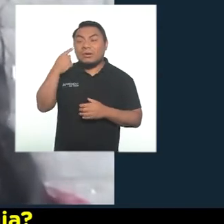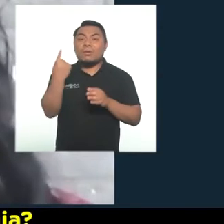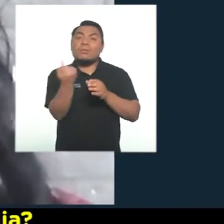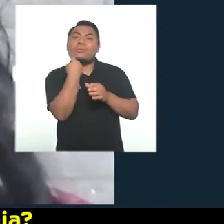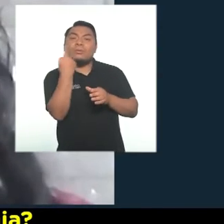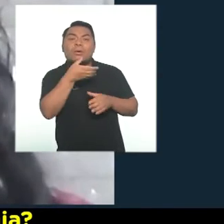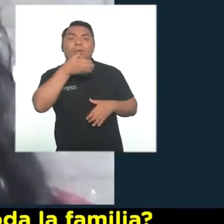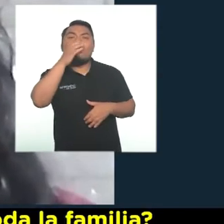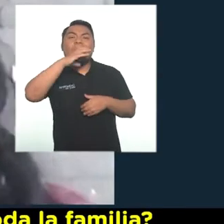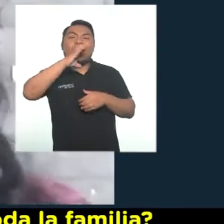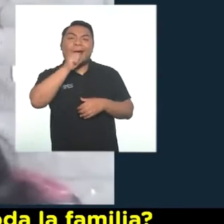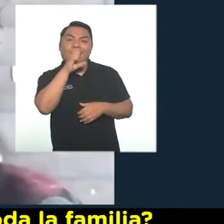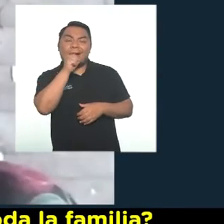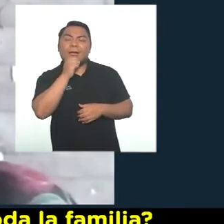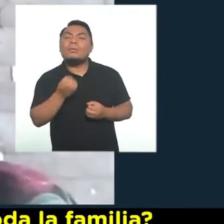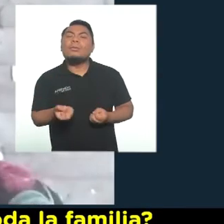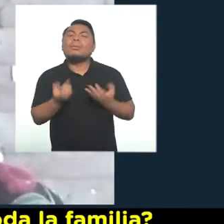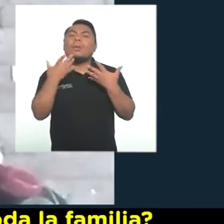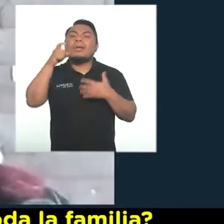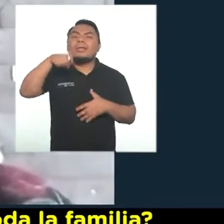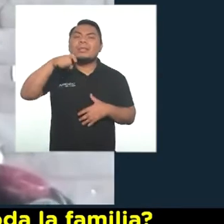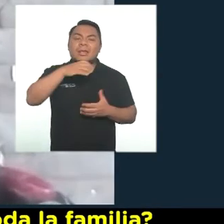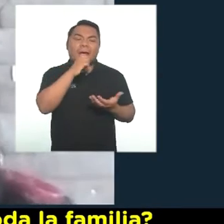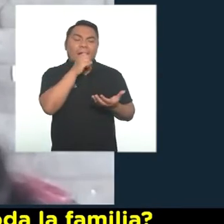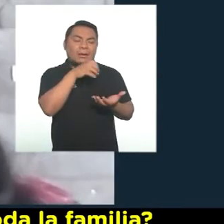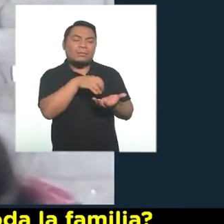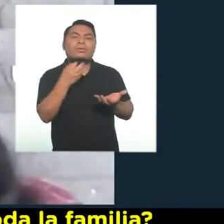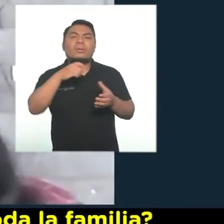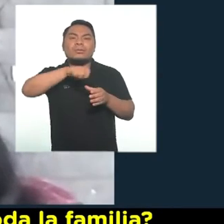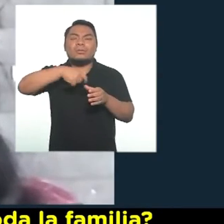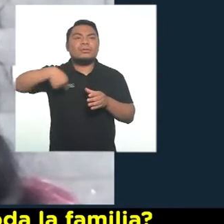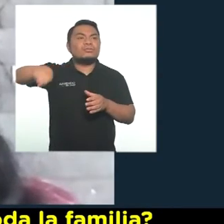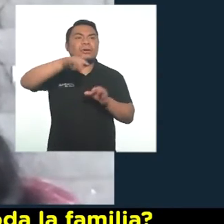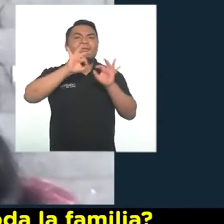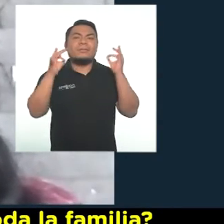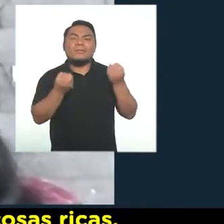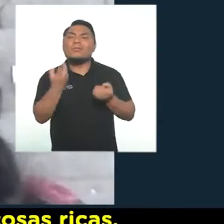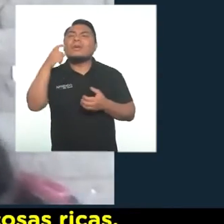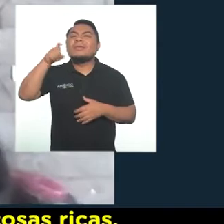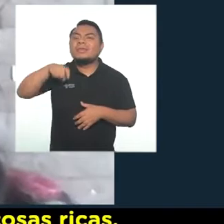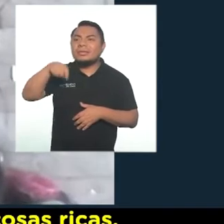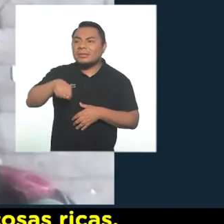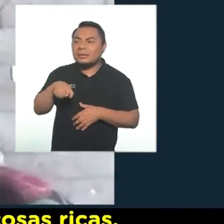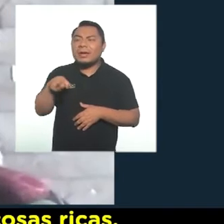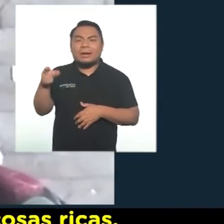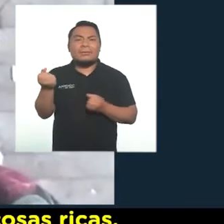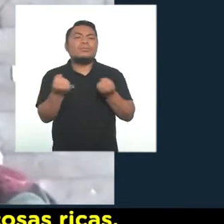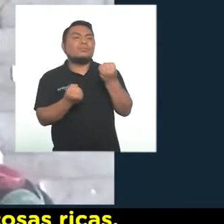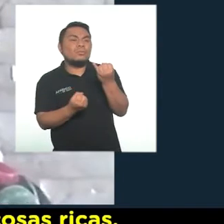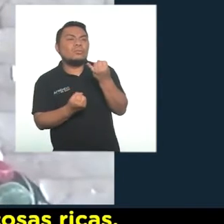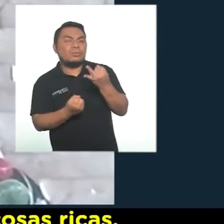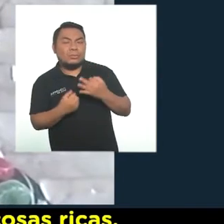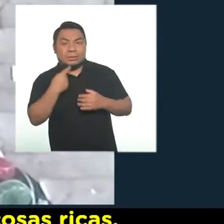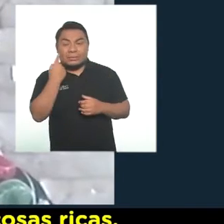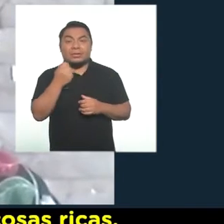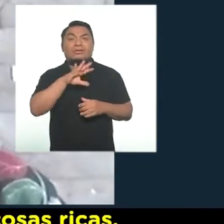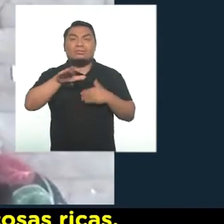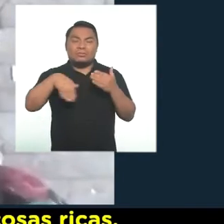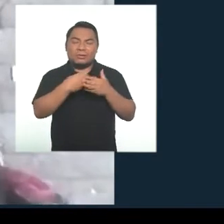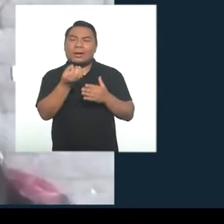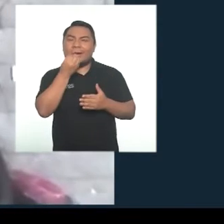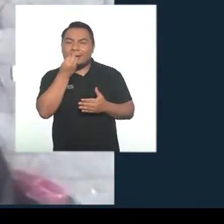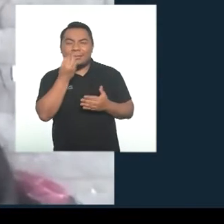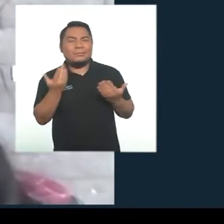un jugo de naranja? ¿Cuántas necesitamos para poder preparar para toda la familia? Podemos ir, mientras preparamos estas